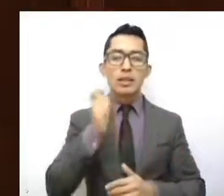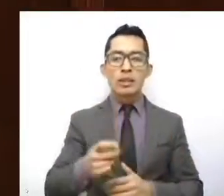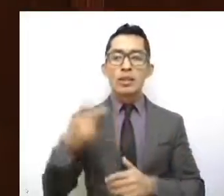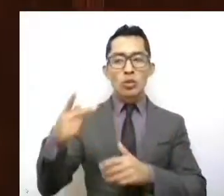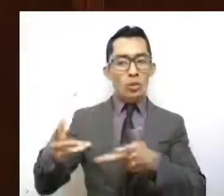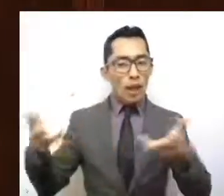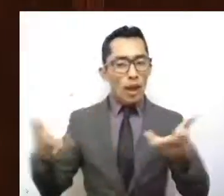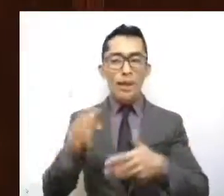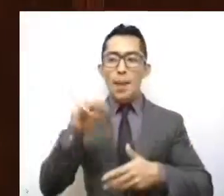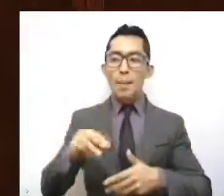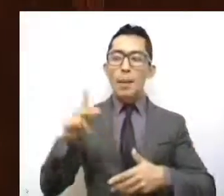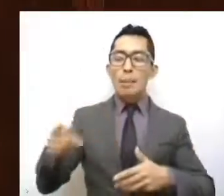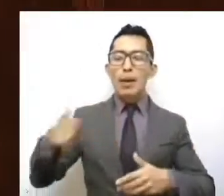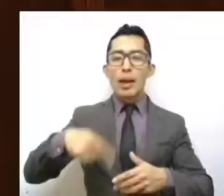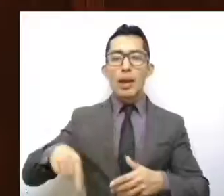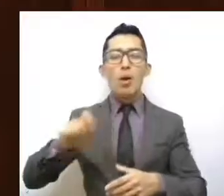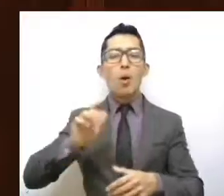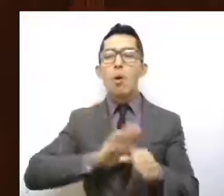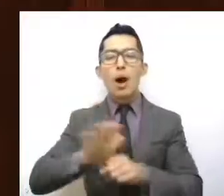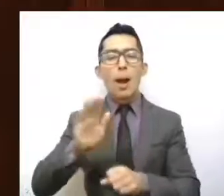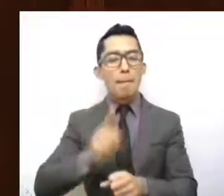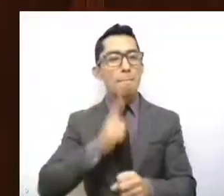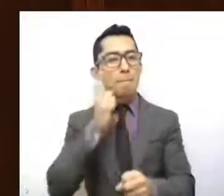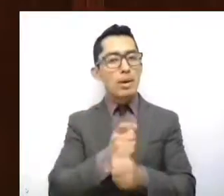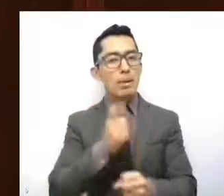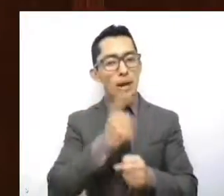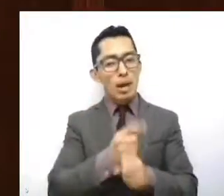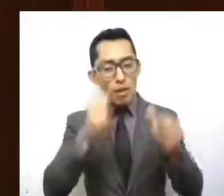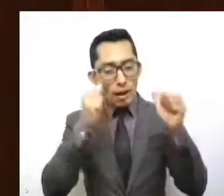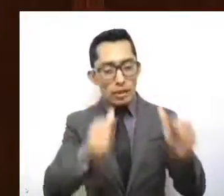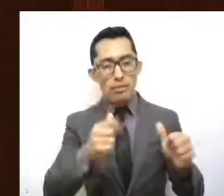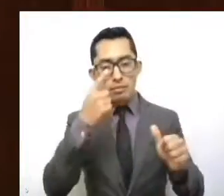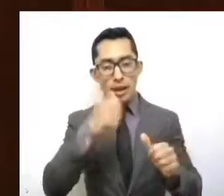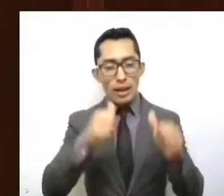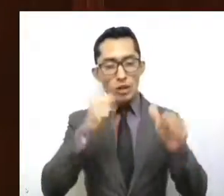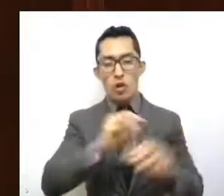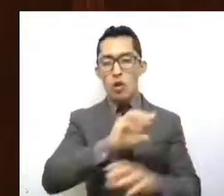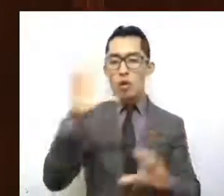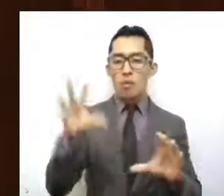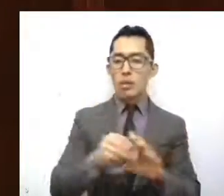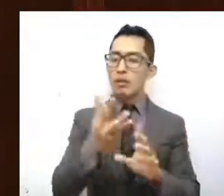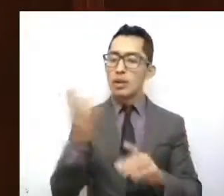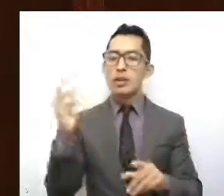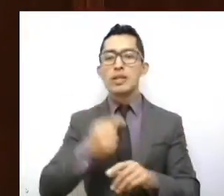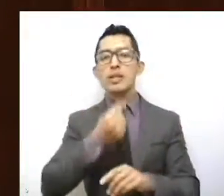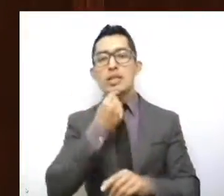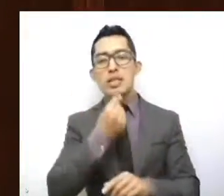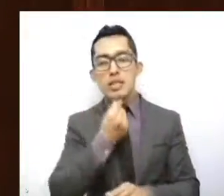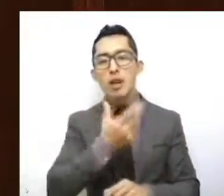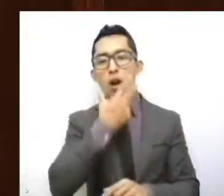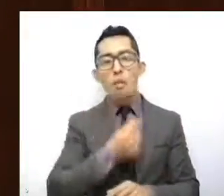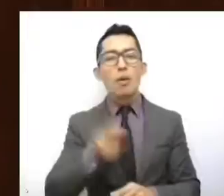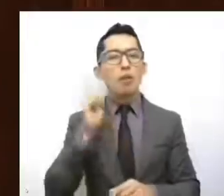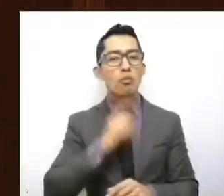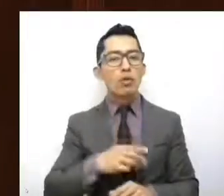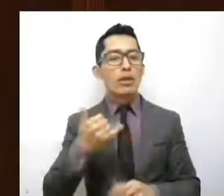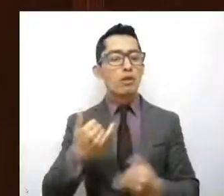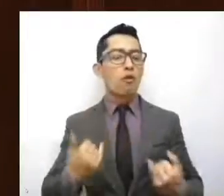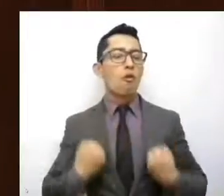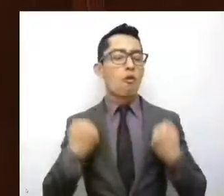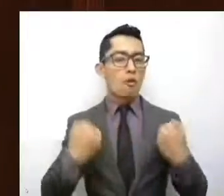aplicar el primer protocolo de atención integral para niñas, niños y adolescentes,